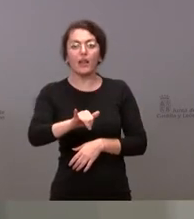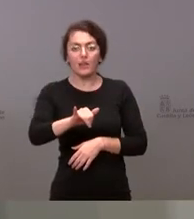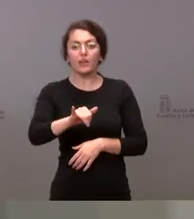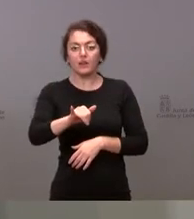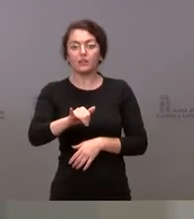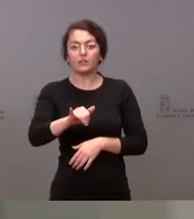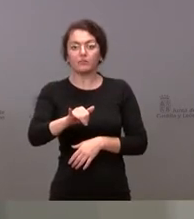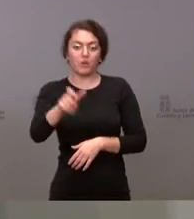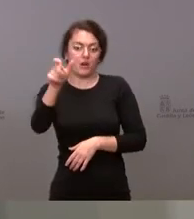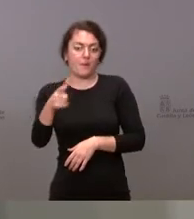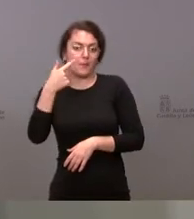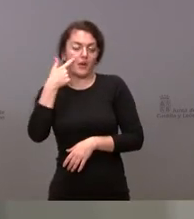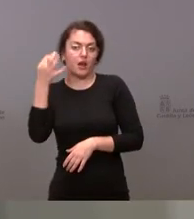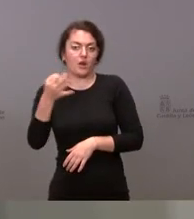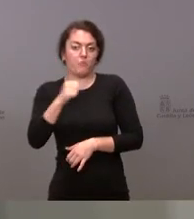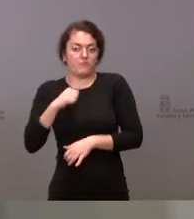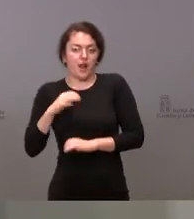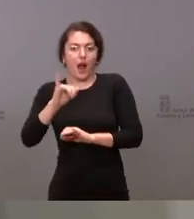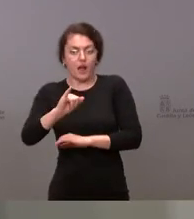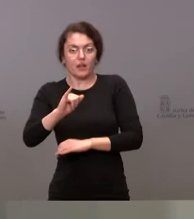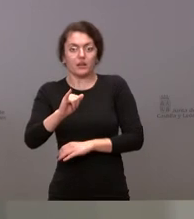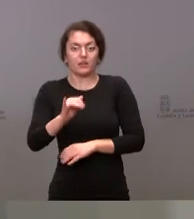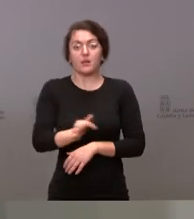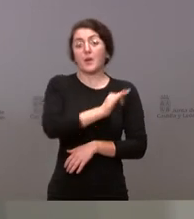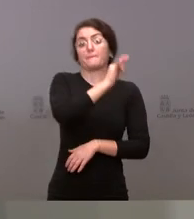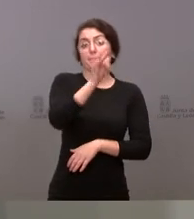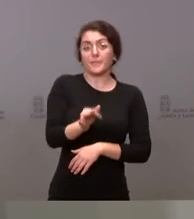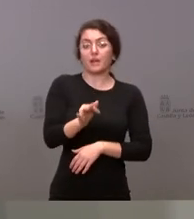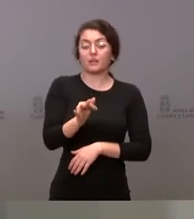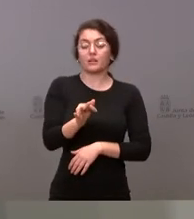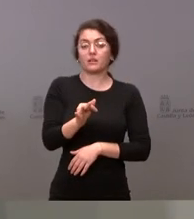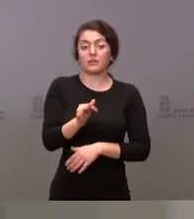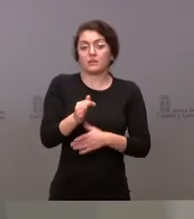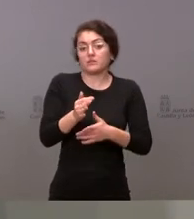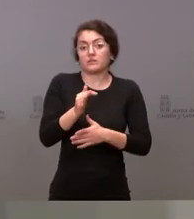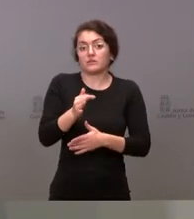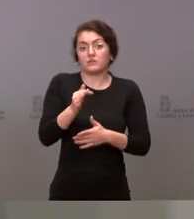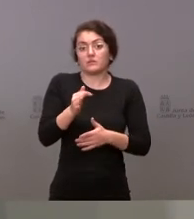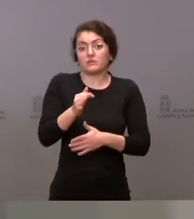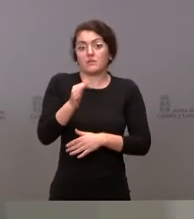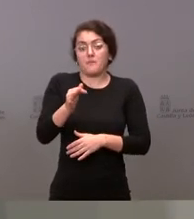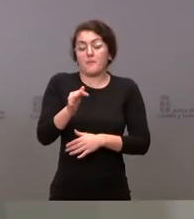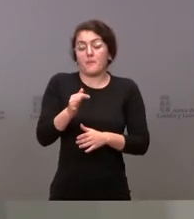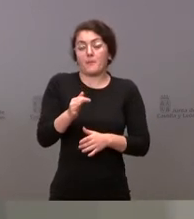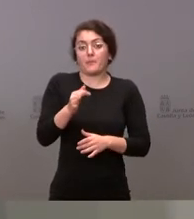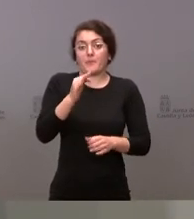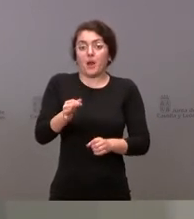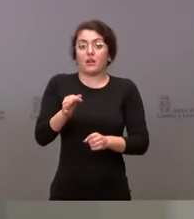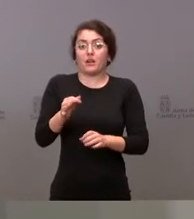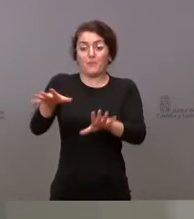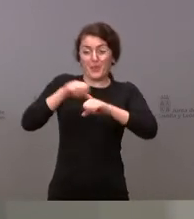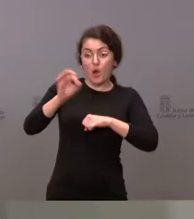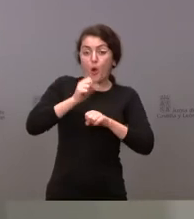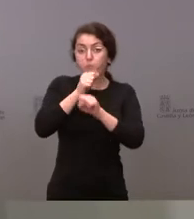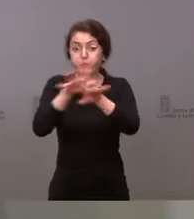riesgo personal tiene, el de contar la enfermedad y, por tanto, de transmitirla. Eso se está